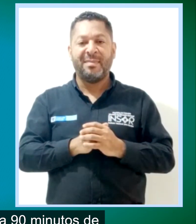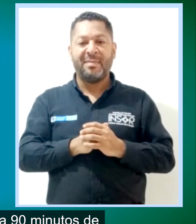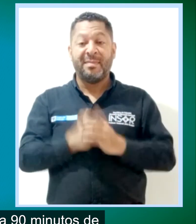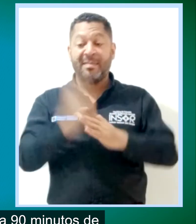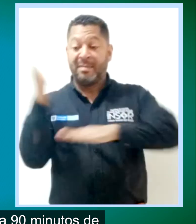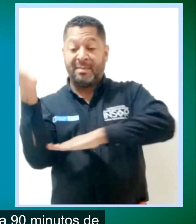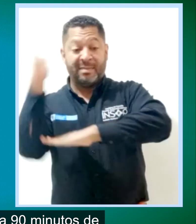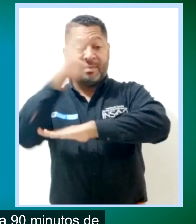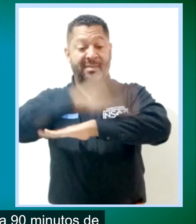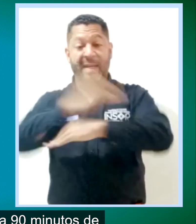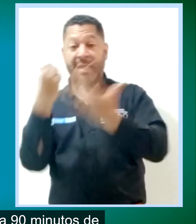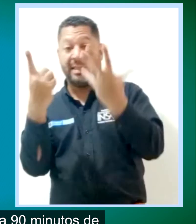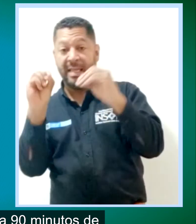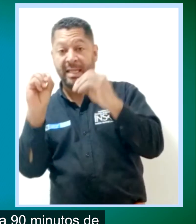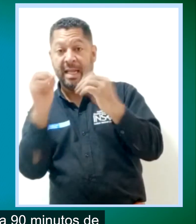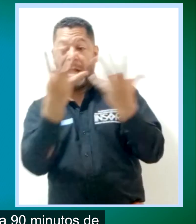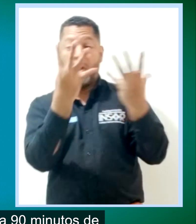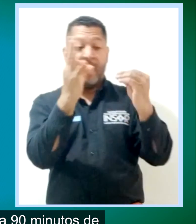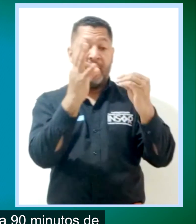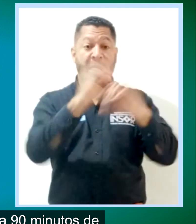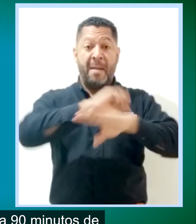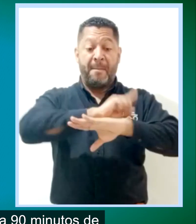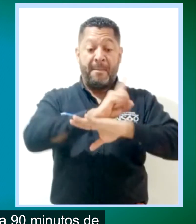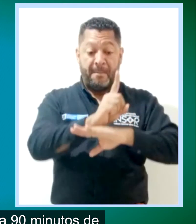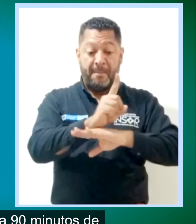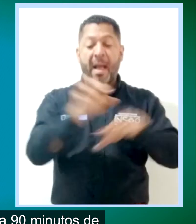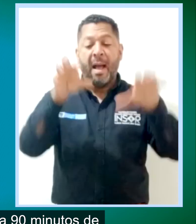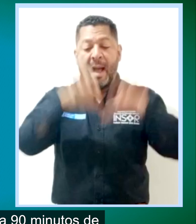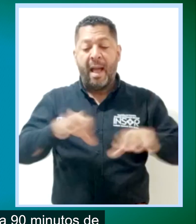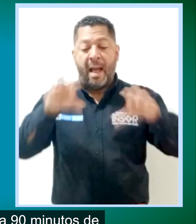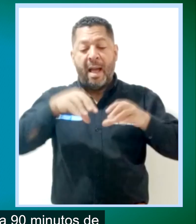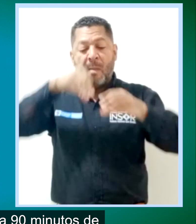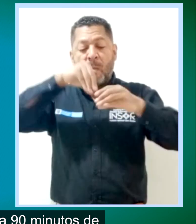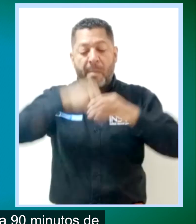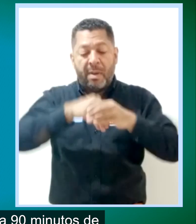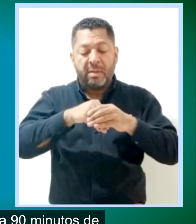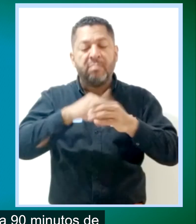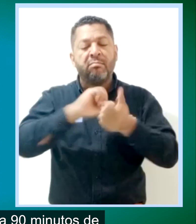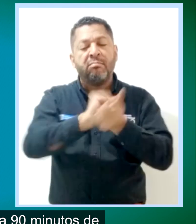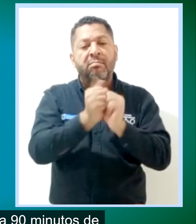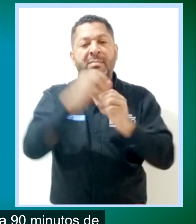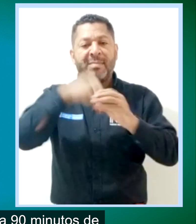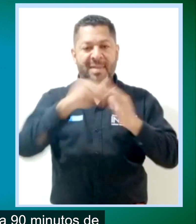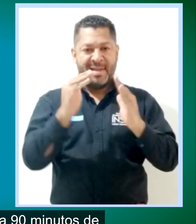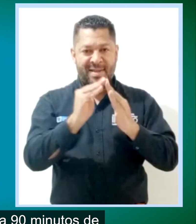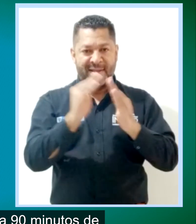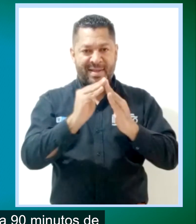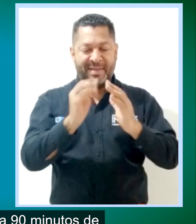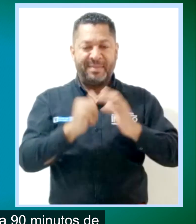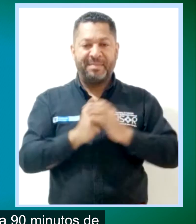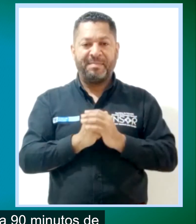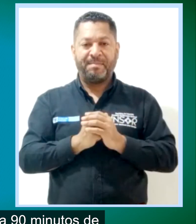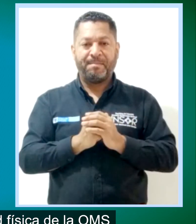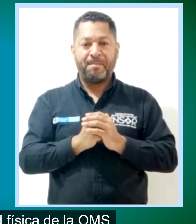Se debe completar hasta 60 a 90 minutos de actividad física en casa.